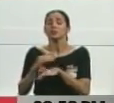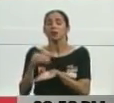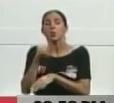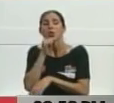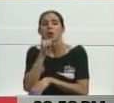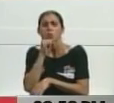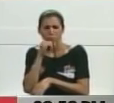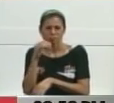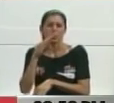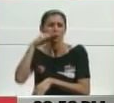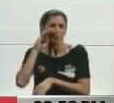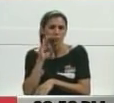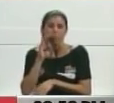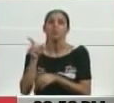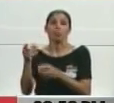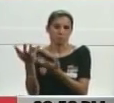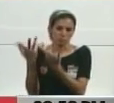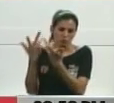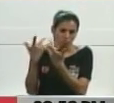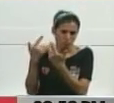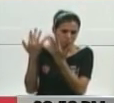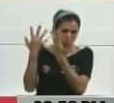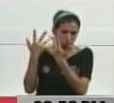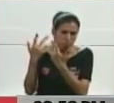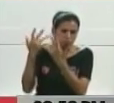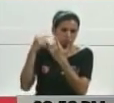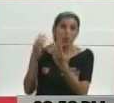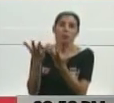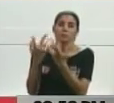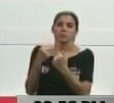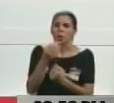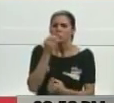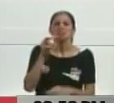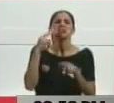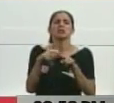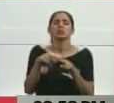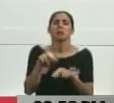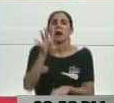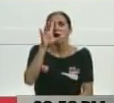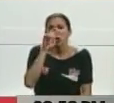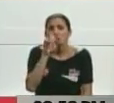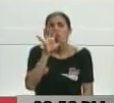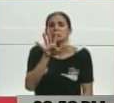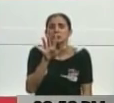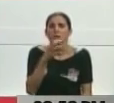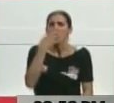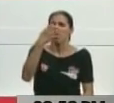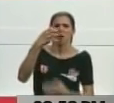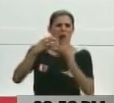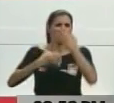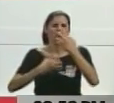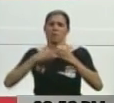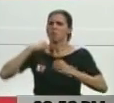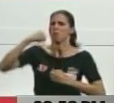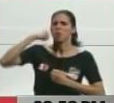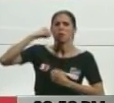Y gritaba, iba ahí con nosotros y él iba gritando consignas. Cinco añitos, vale. Cinco añitos.